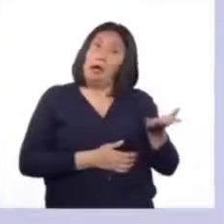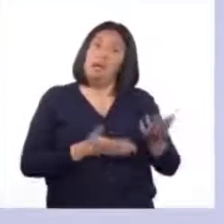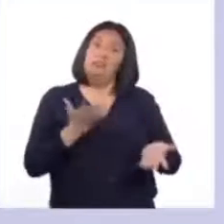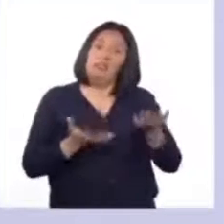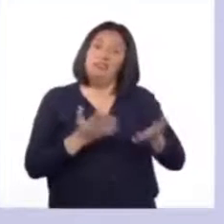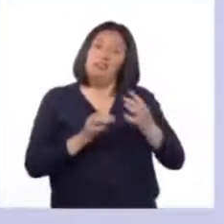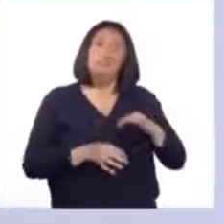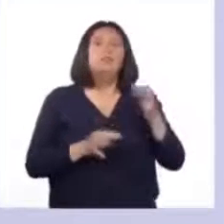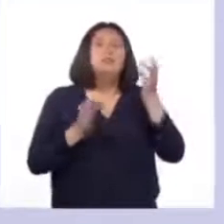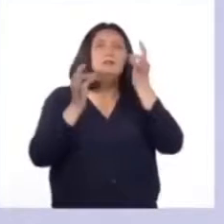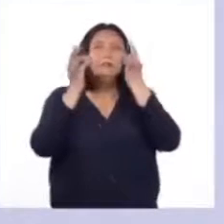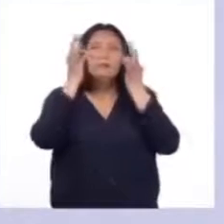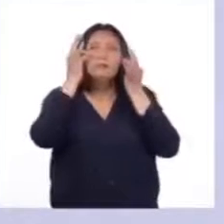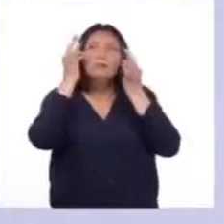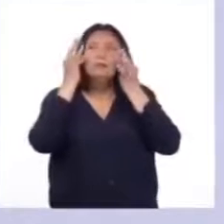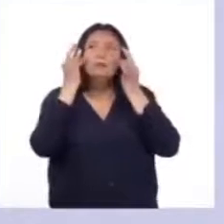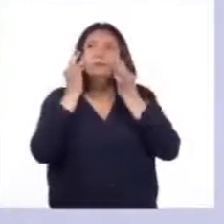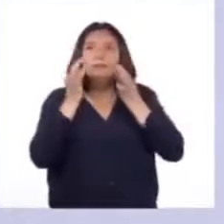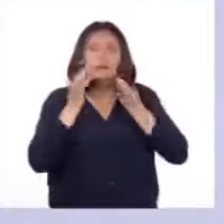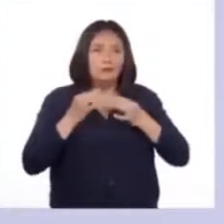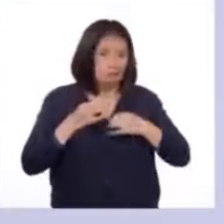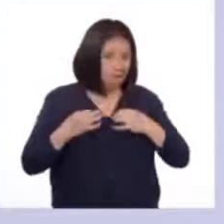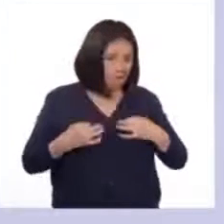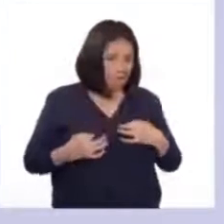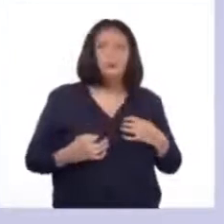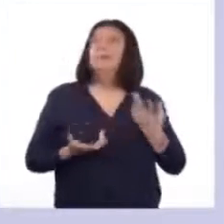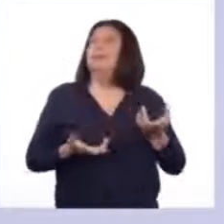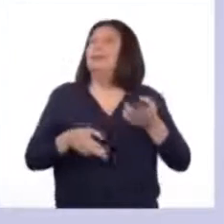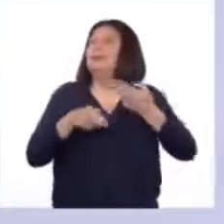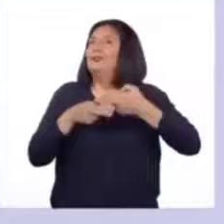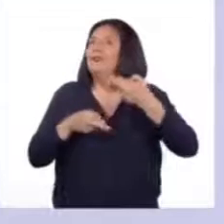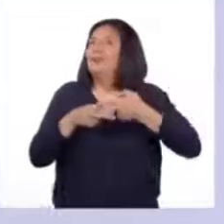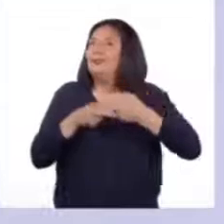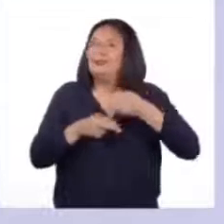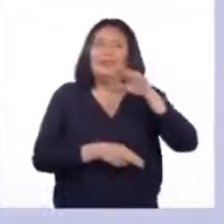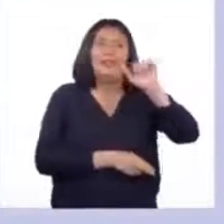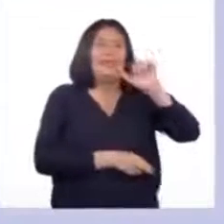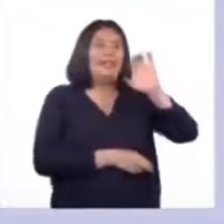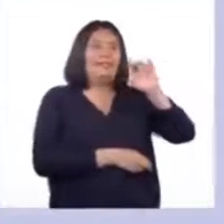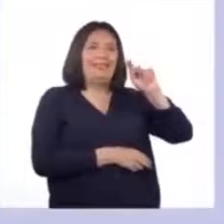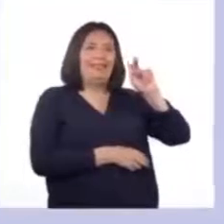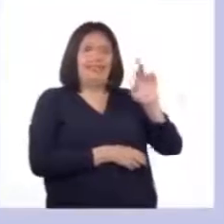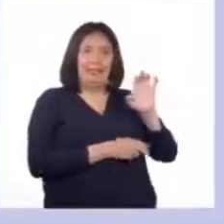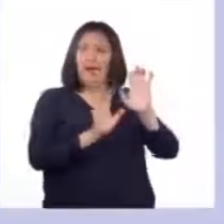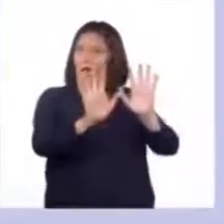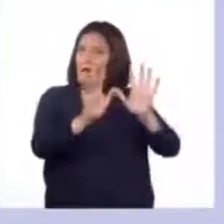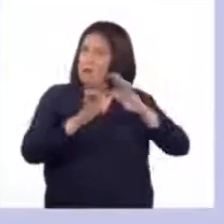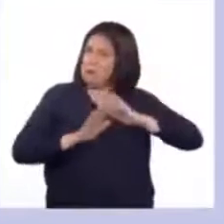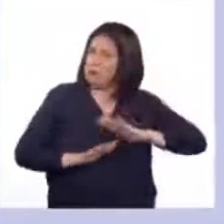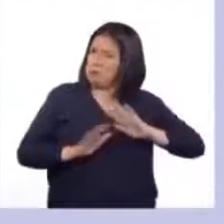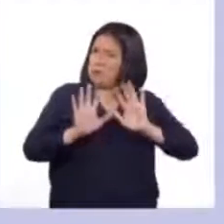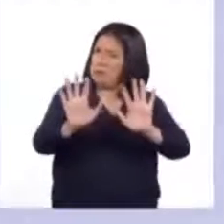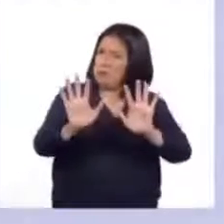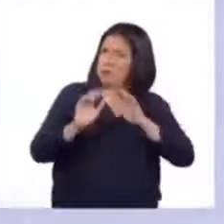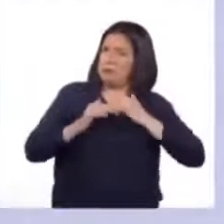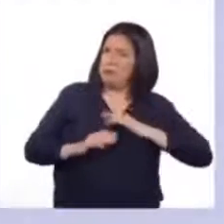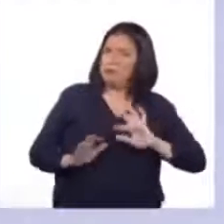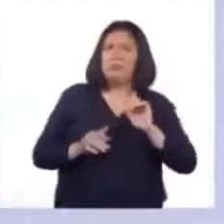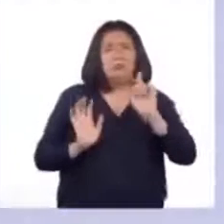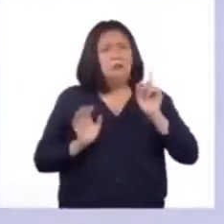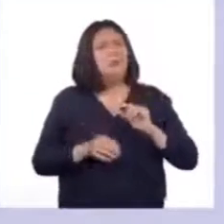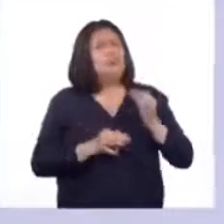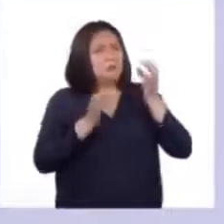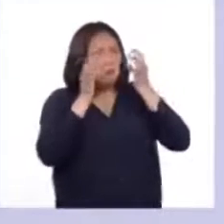algunos granitos en tu rostro y en tu cuerpo. Estos granitos se llaman acné. Pero tranquilas, tranquilos, esta